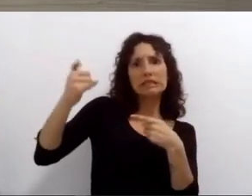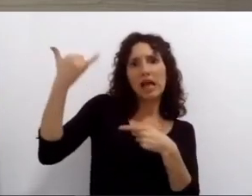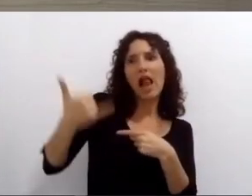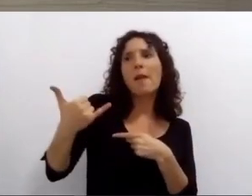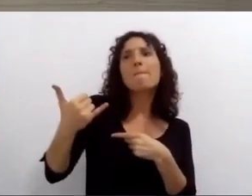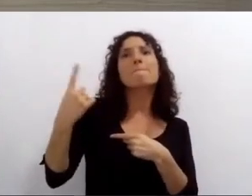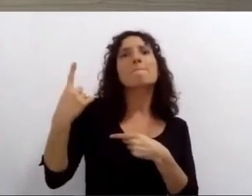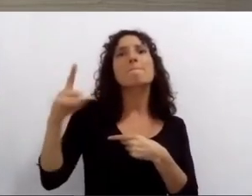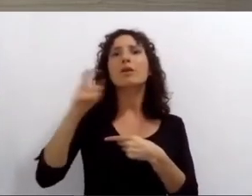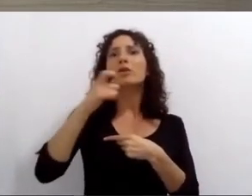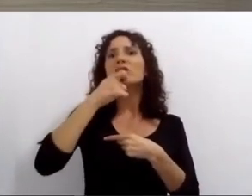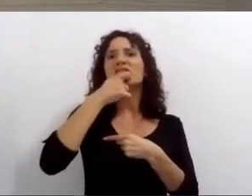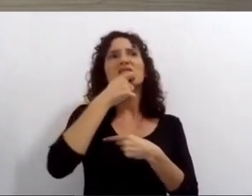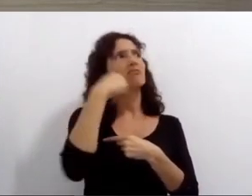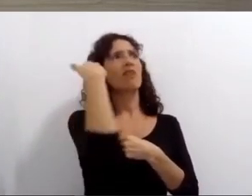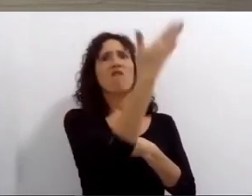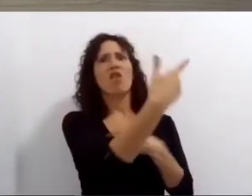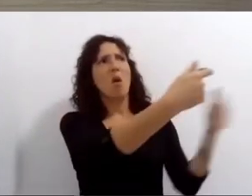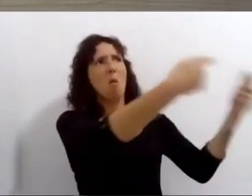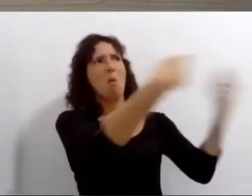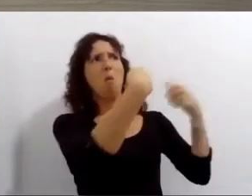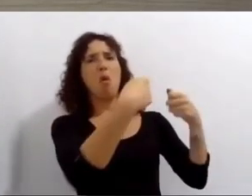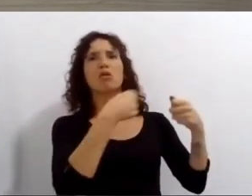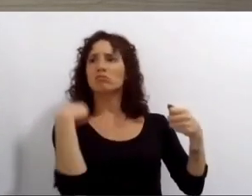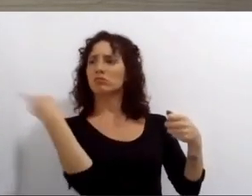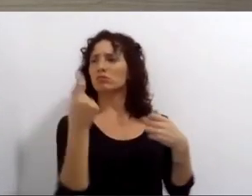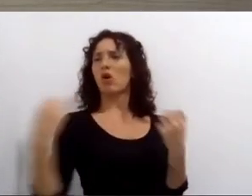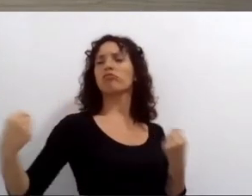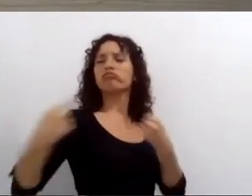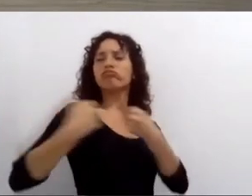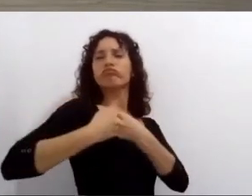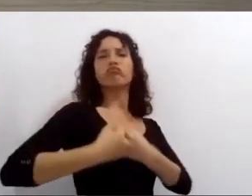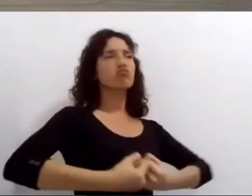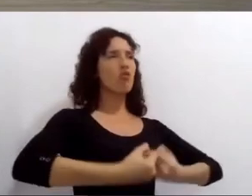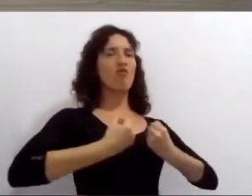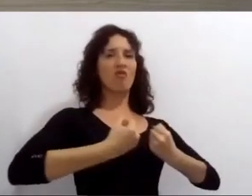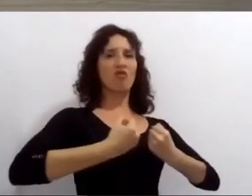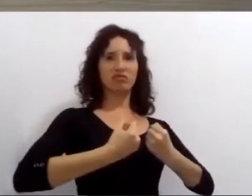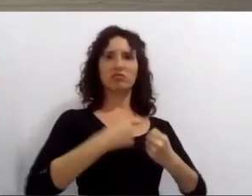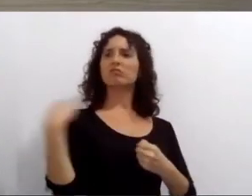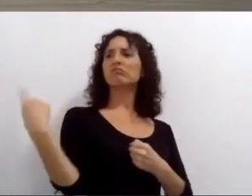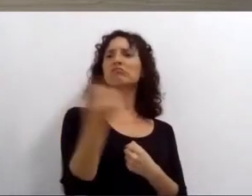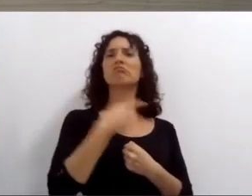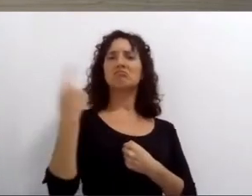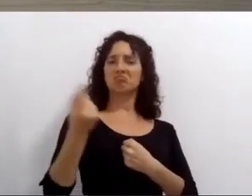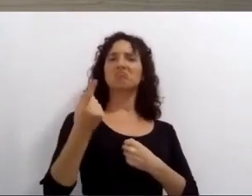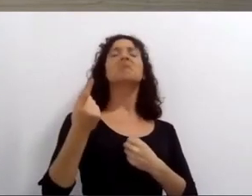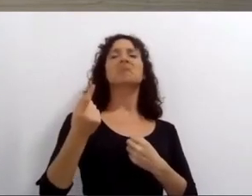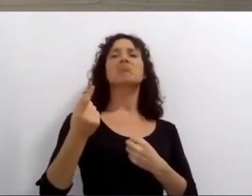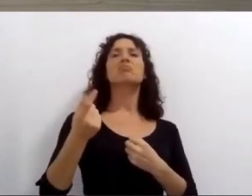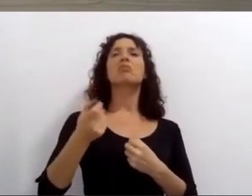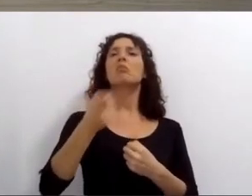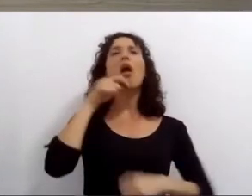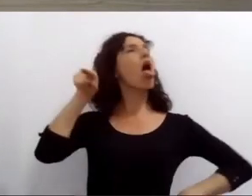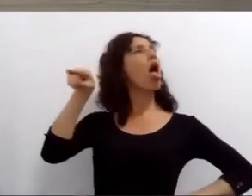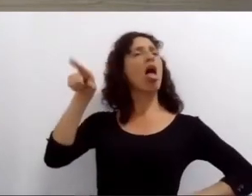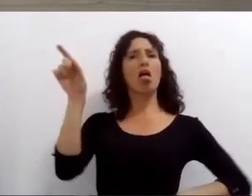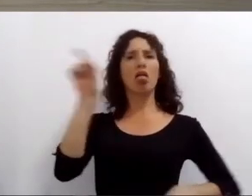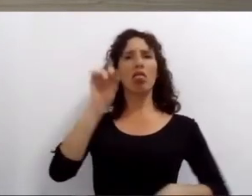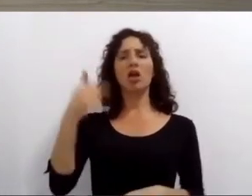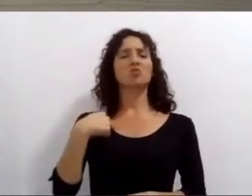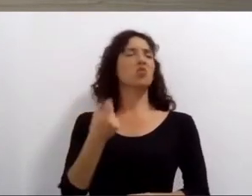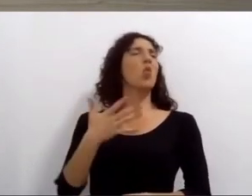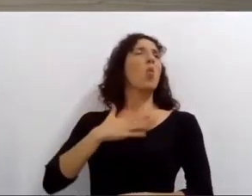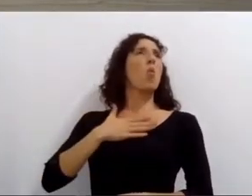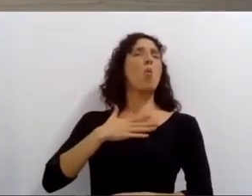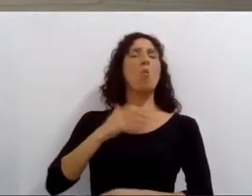nos unimos acá somos distintos no nos gritamos no nos levantamos el dedo no nos creemos dueños de